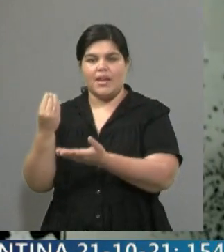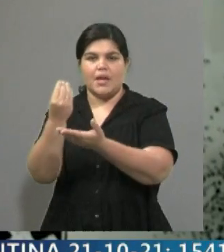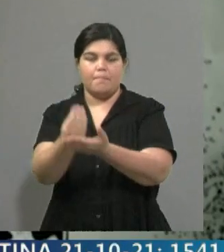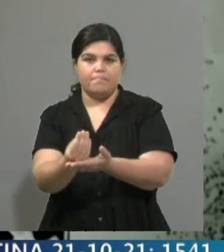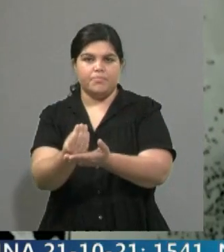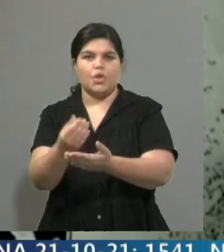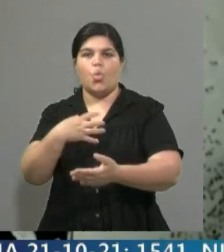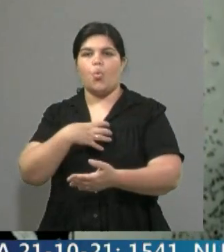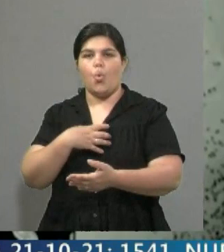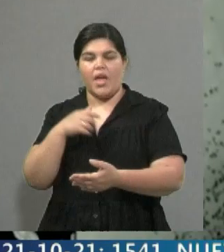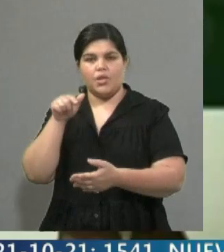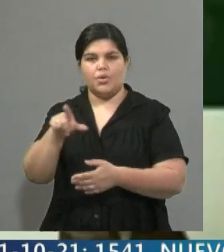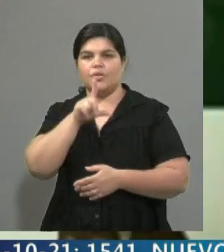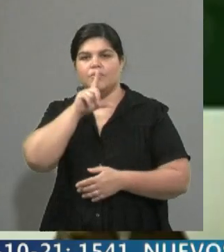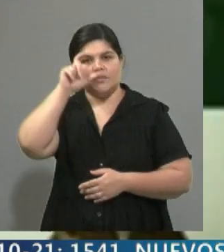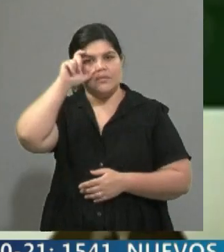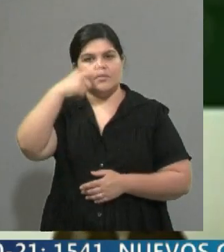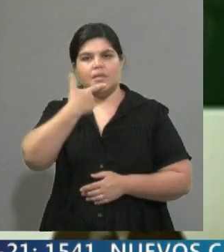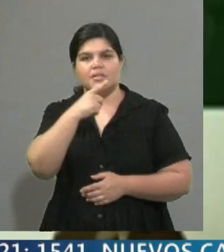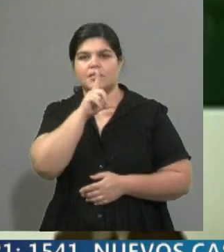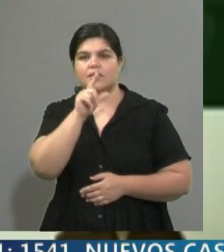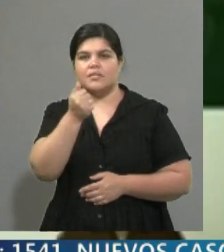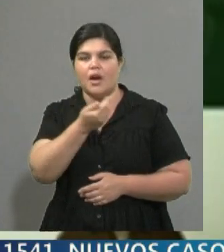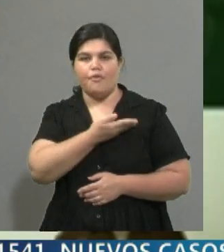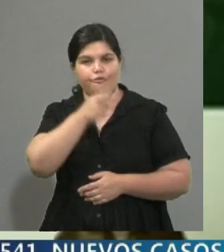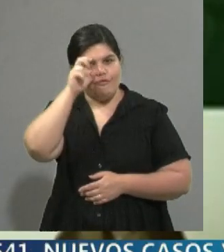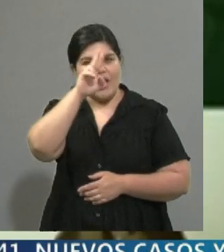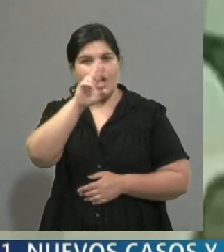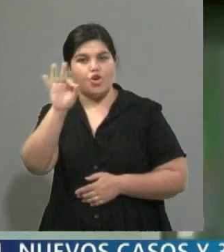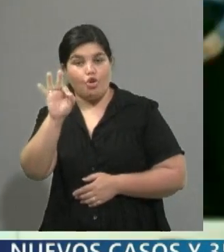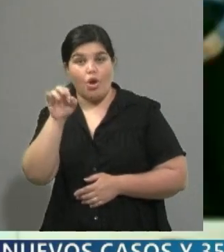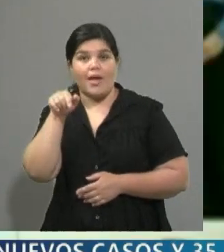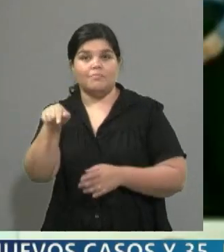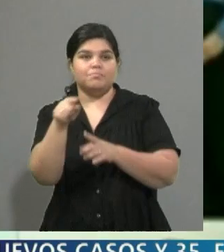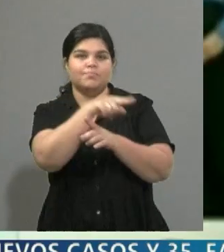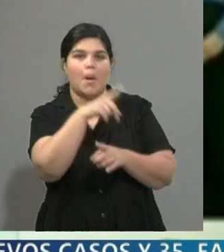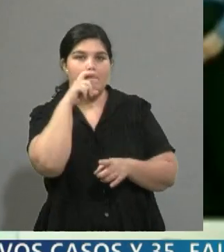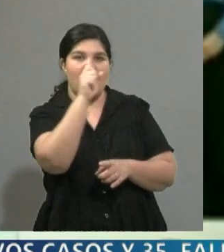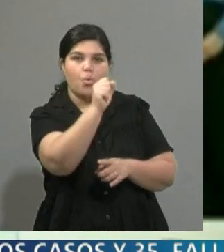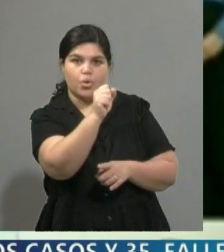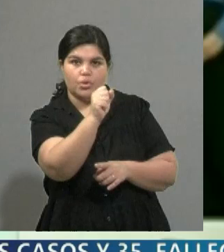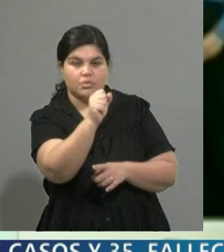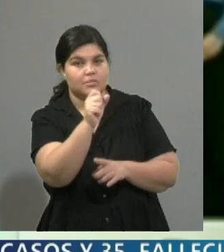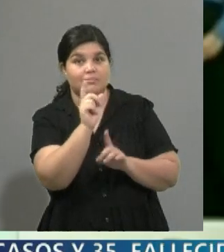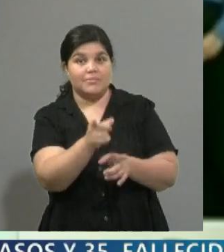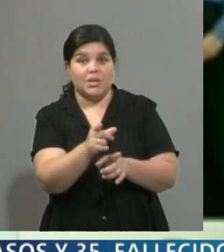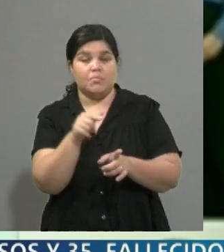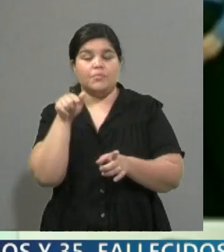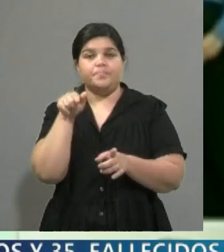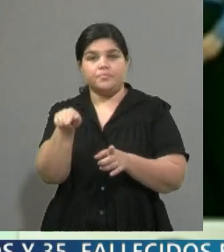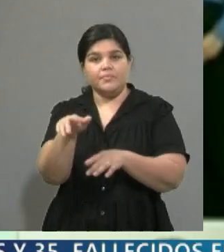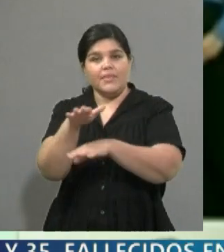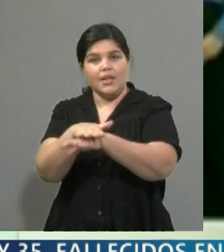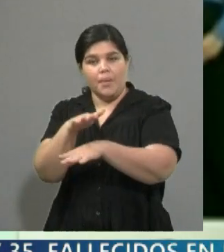en 2017, la fiscal Luisa Ortega Díaz lo acusó justamente de ser uno de los testaferros de